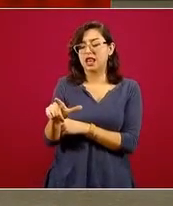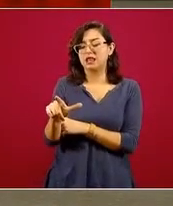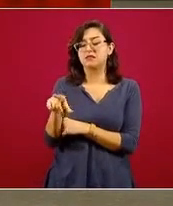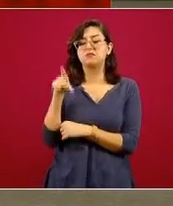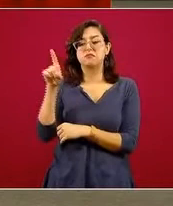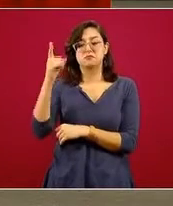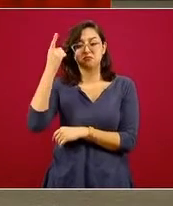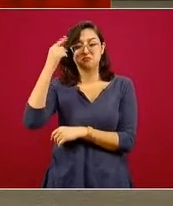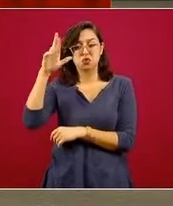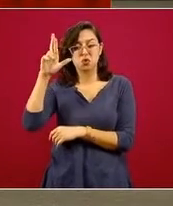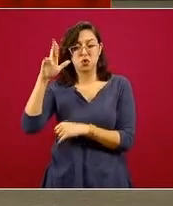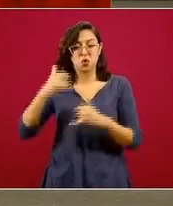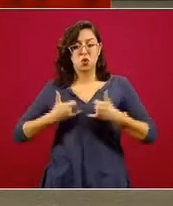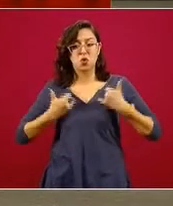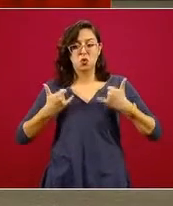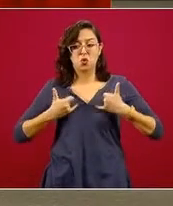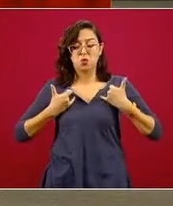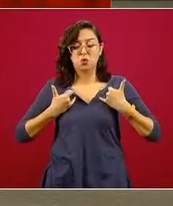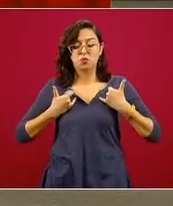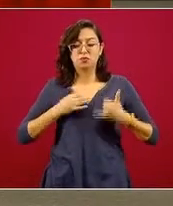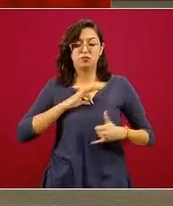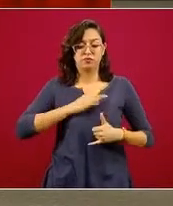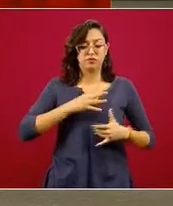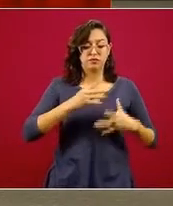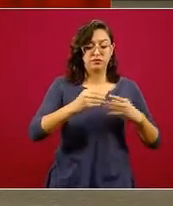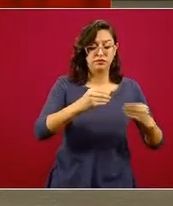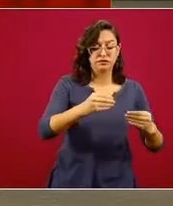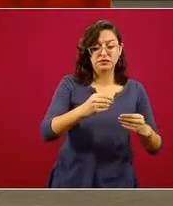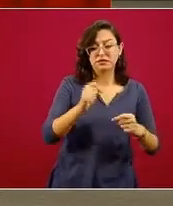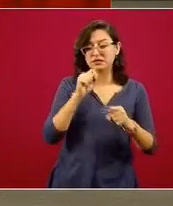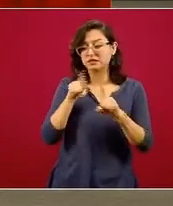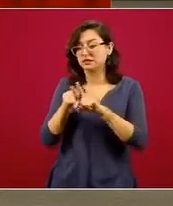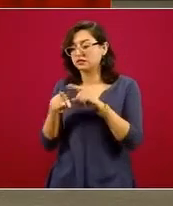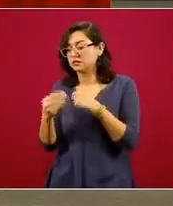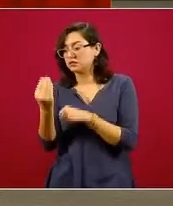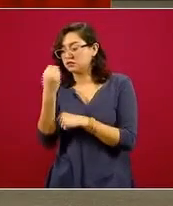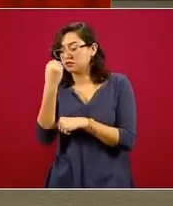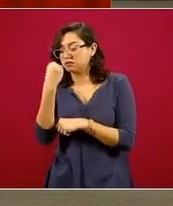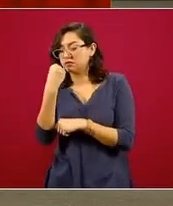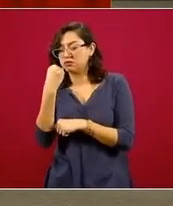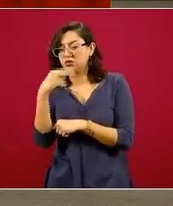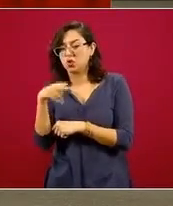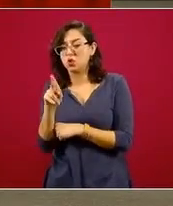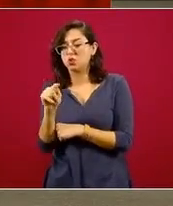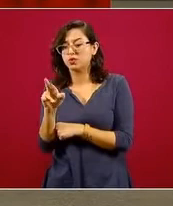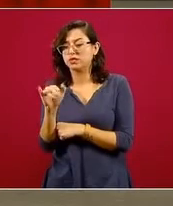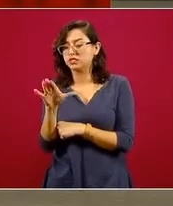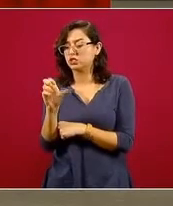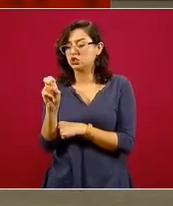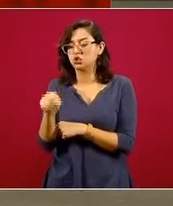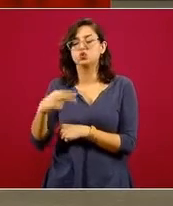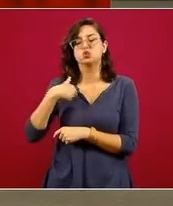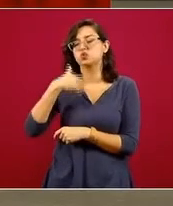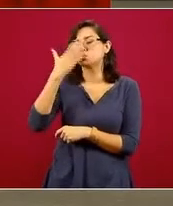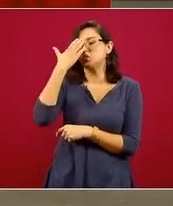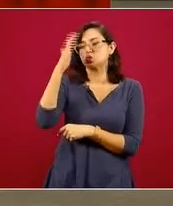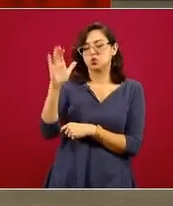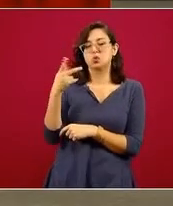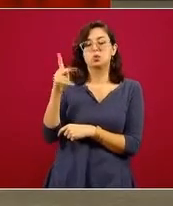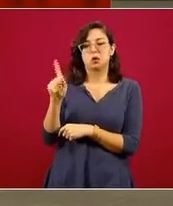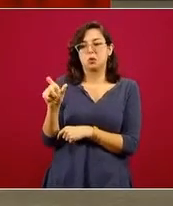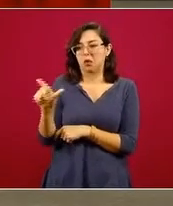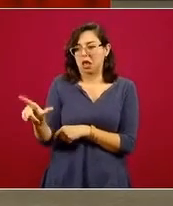obtuvo el doctorado tanto en epidemiología como en nutrición. Me insisto, no lo conozco personalmente, pero tengo muy buenas